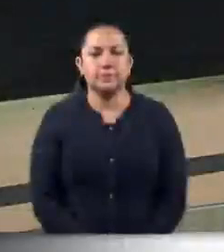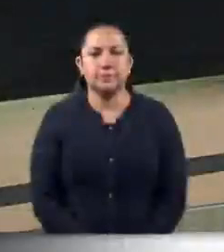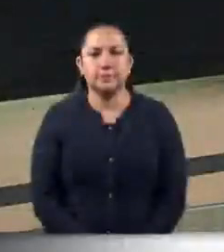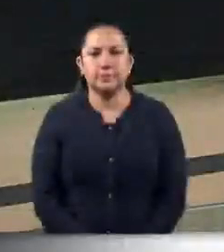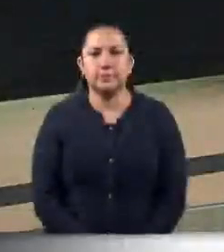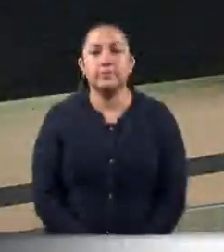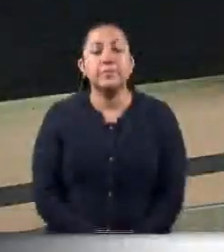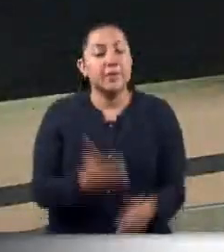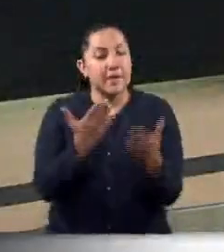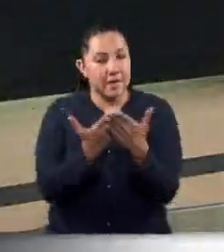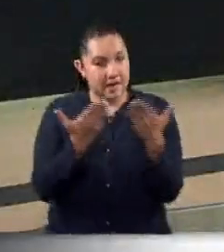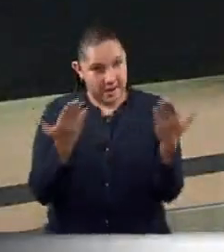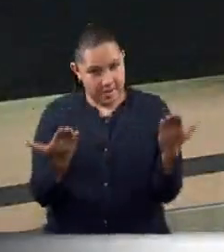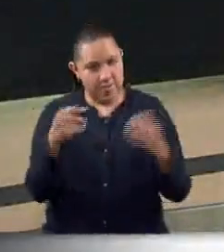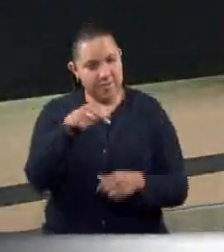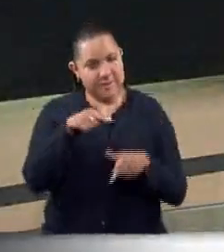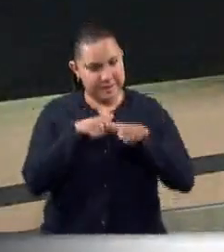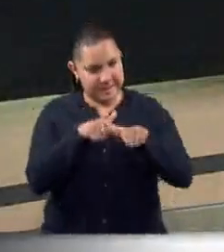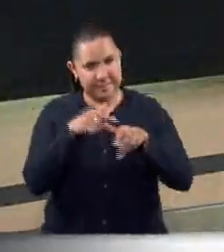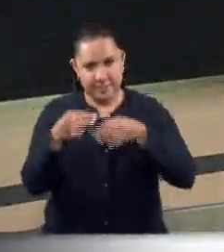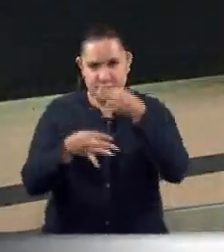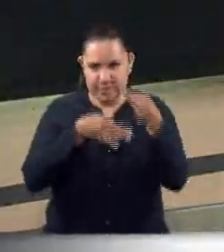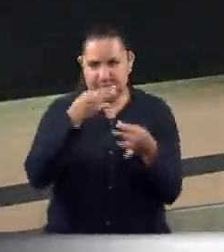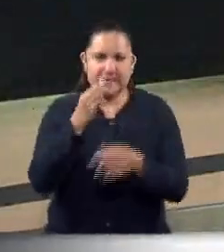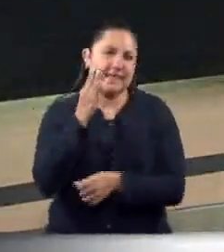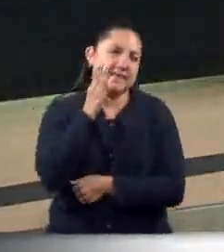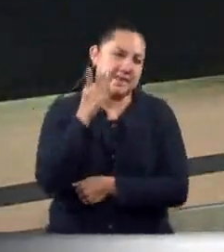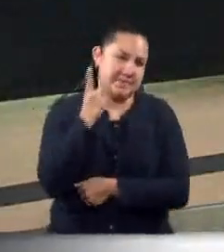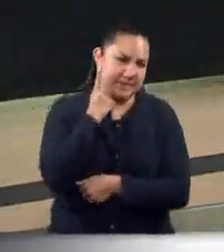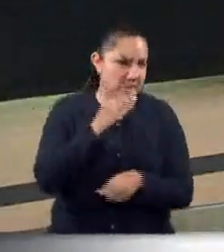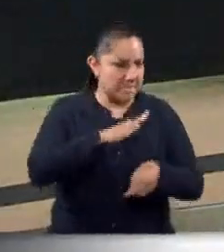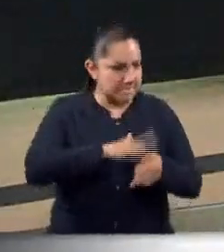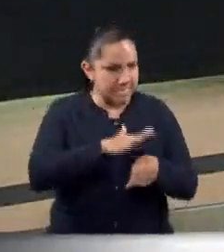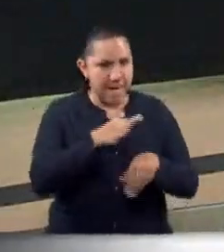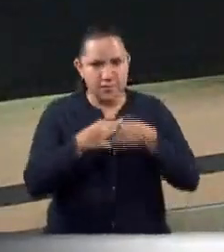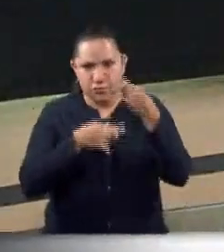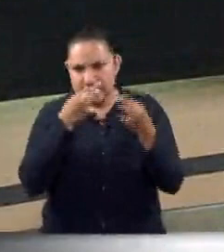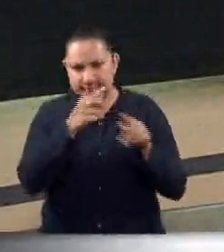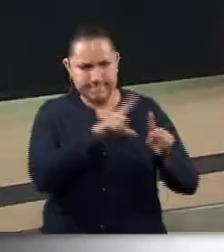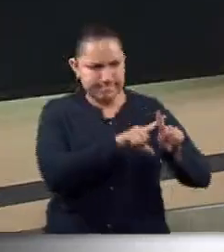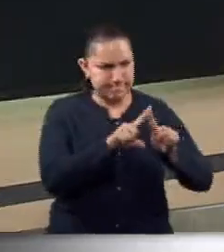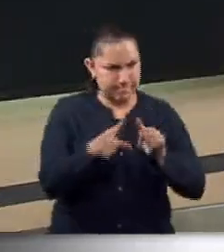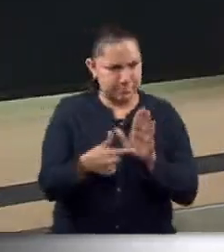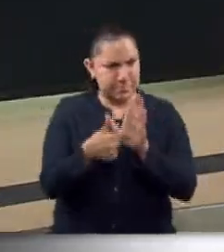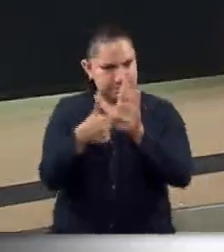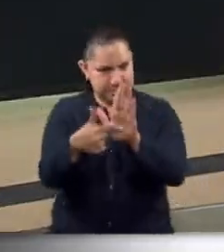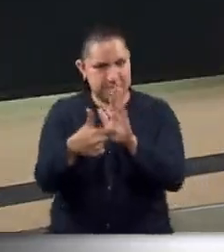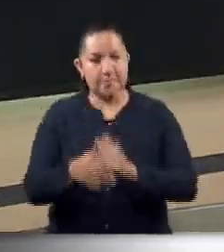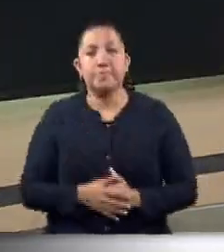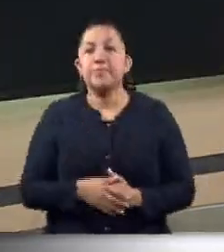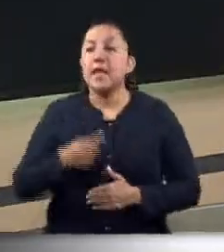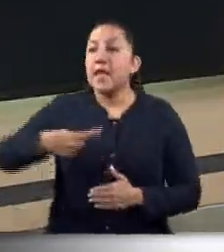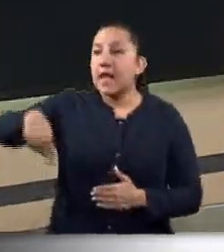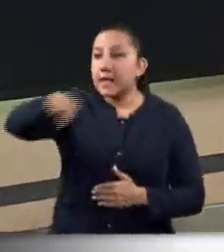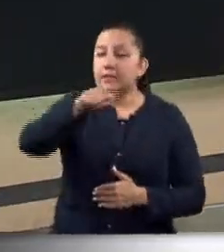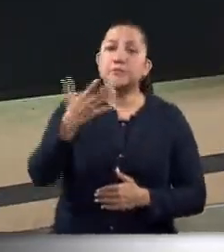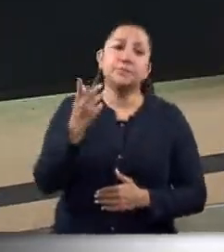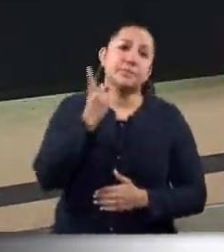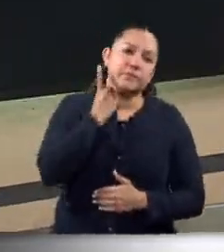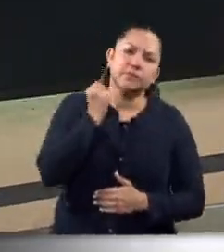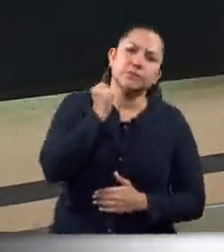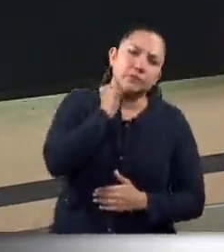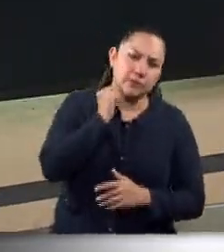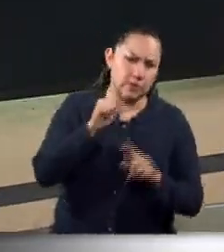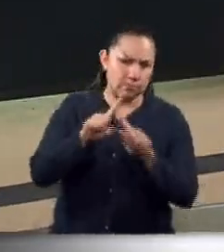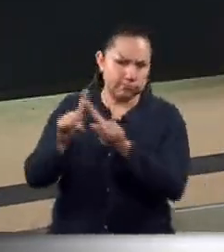Ya estamos de regreso en Noticias Diputados, tenemos más información para usted. Le comento que origen especialistas y legisladores trabajar en políticas